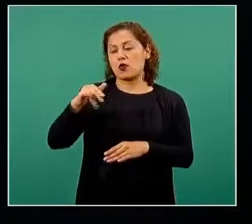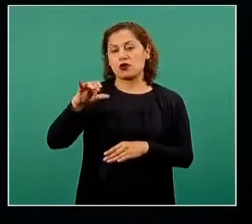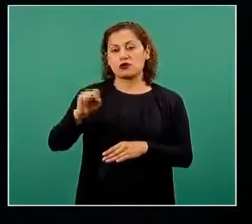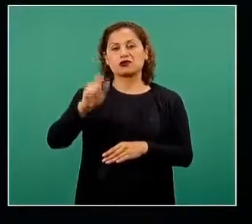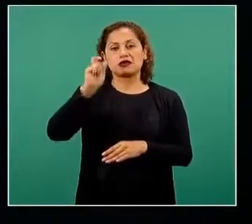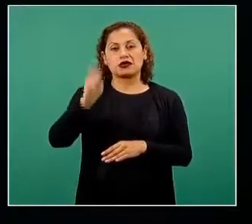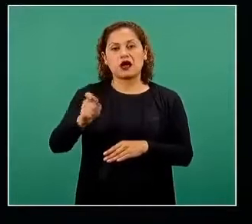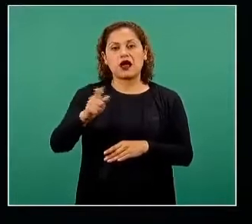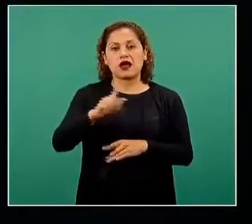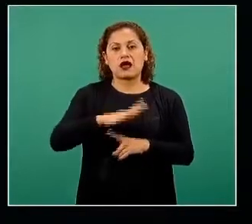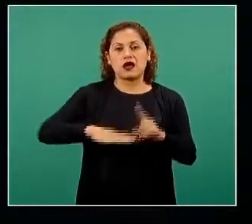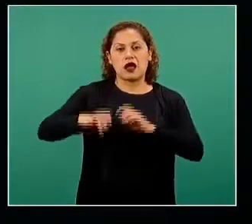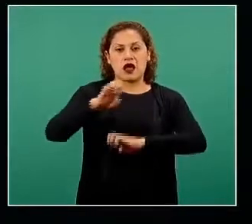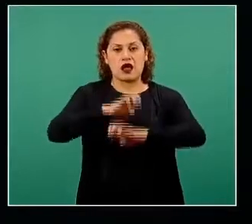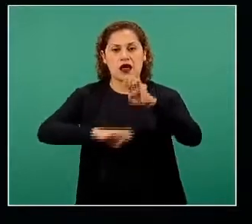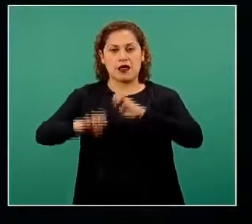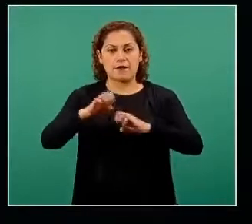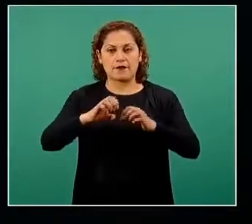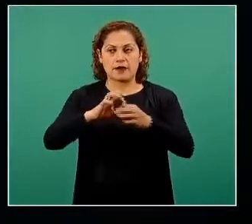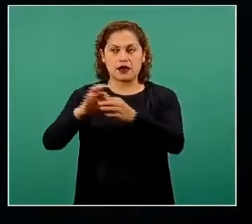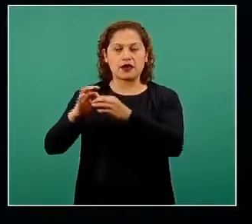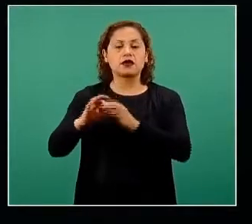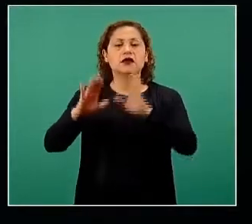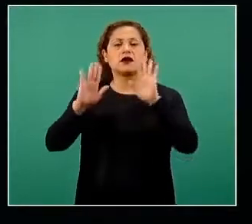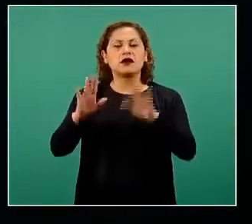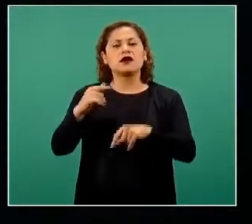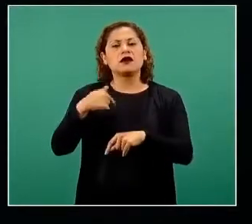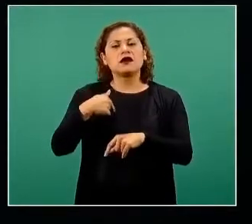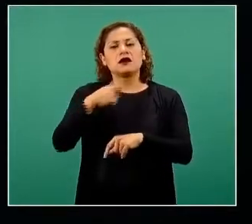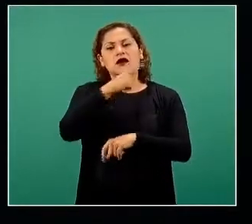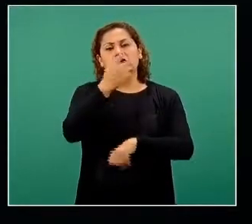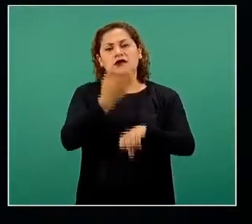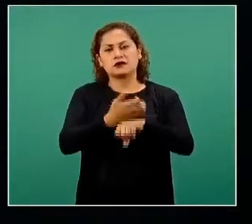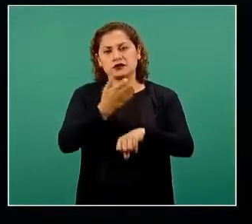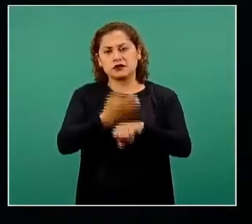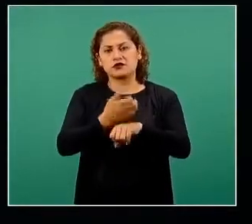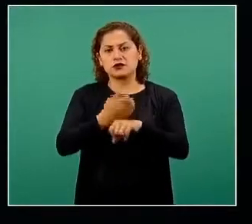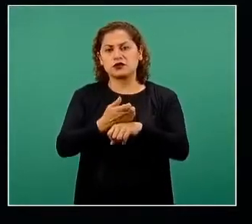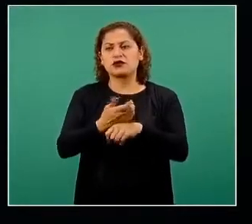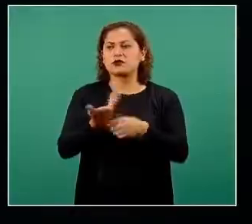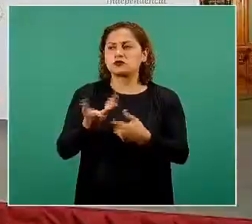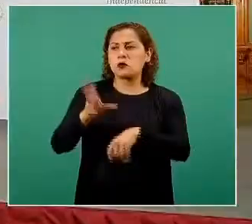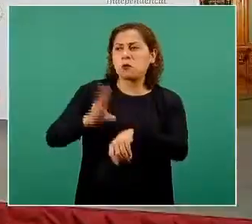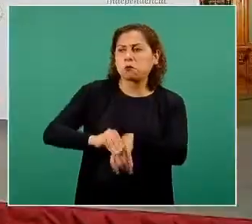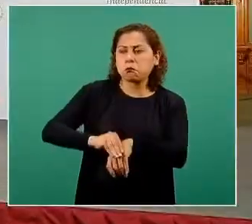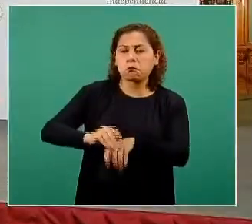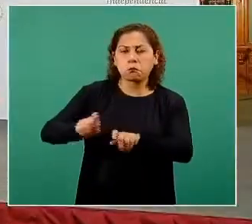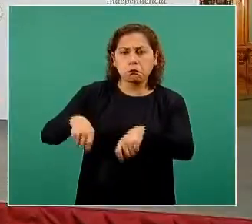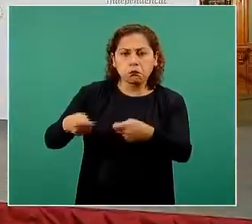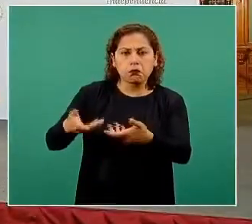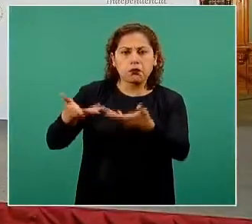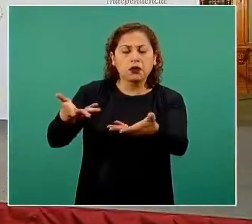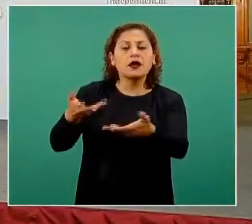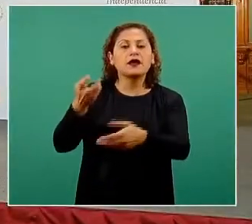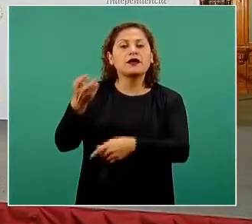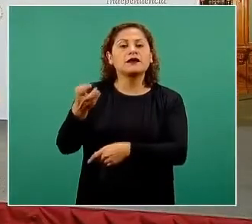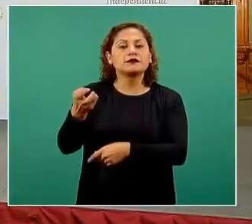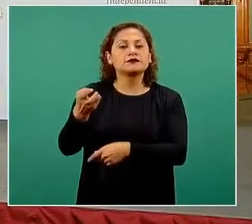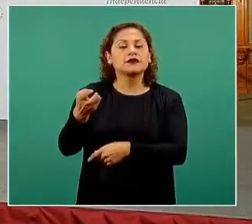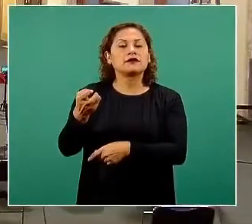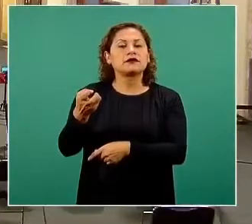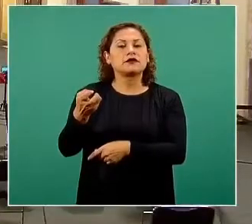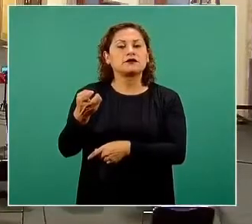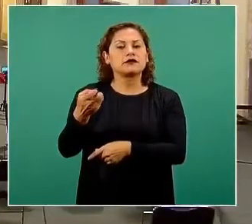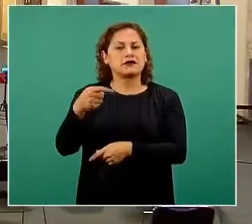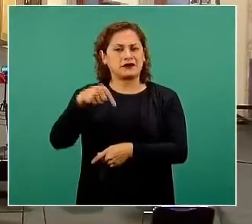en Estados Unidos se empezó a manejar la propuesta de la liberación de patentes de vacunas no sé si qué tan viable